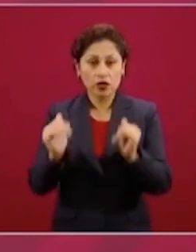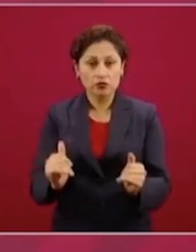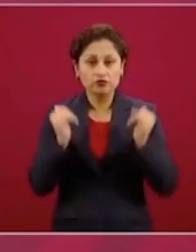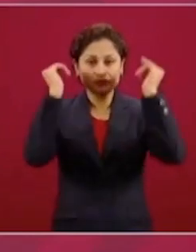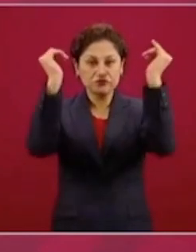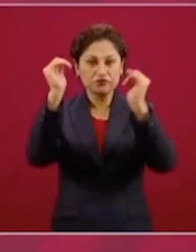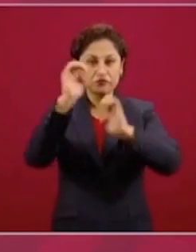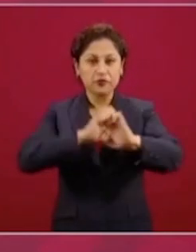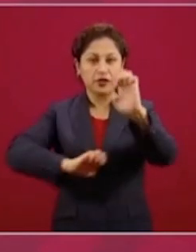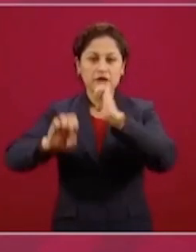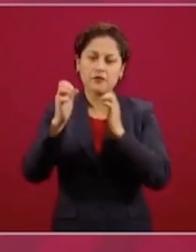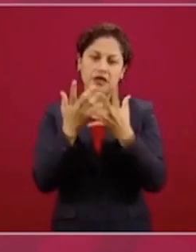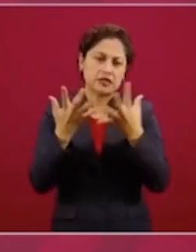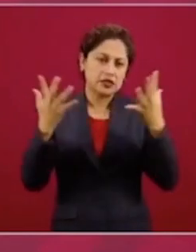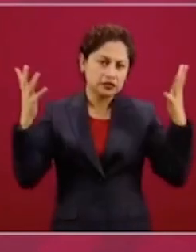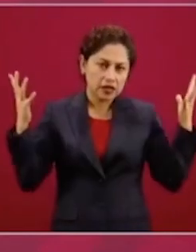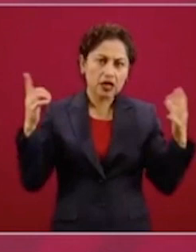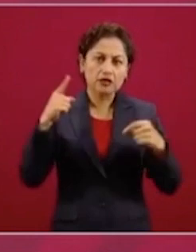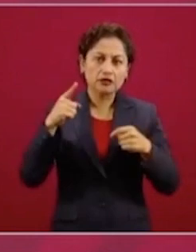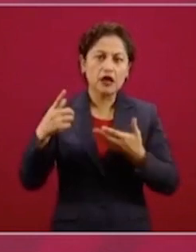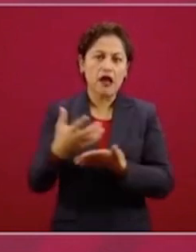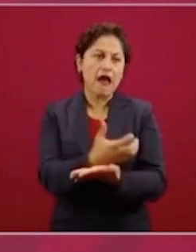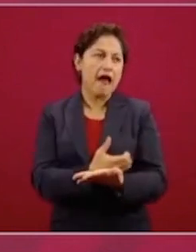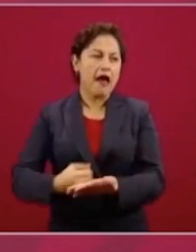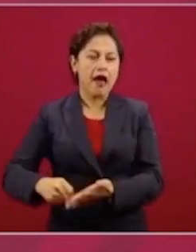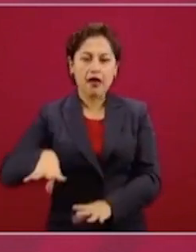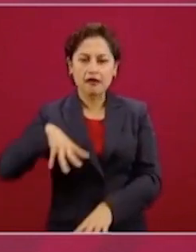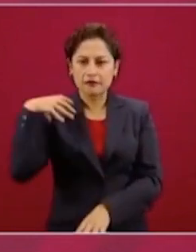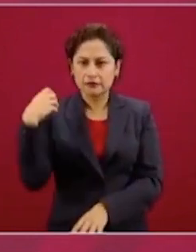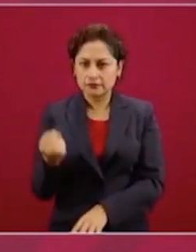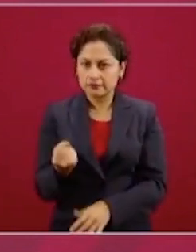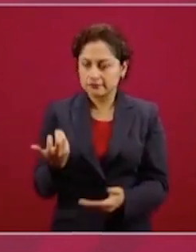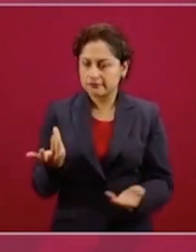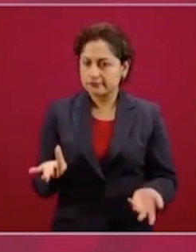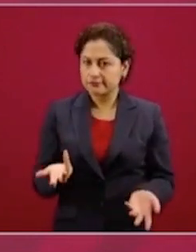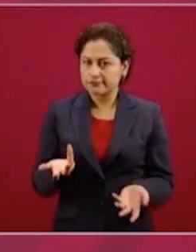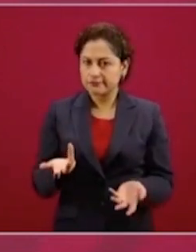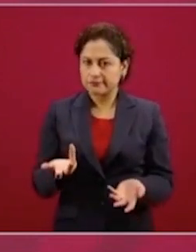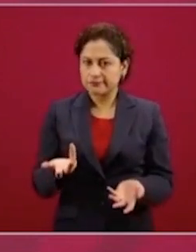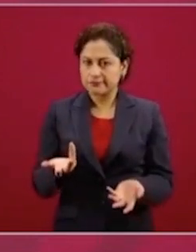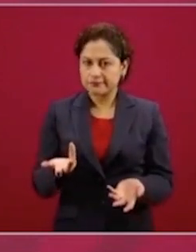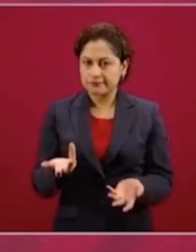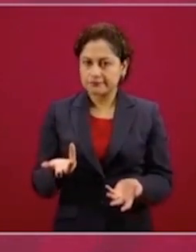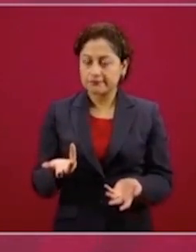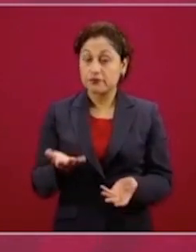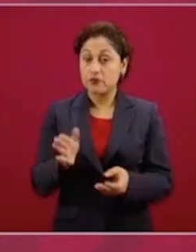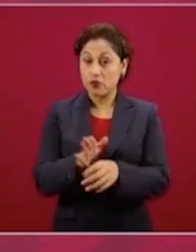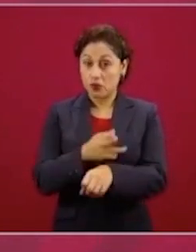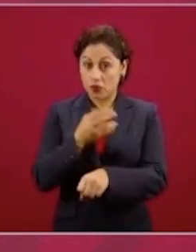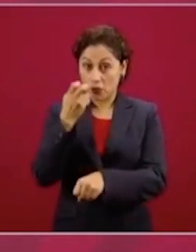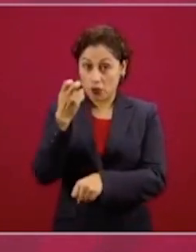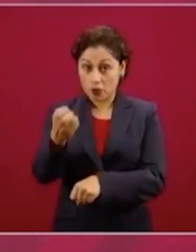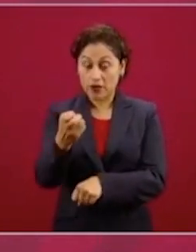grandes los que se beneficiaban. Entonces, hay que tener cuidado